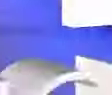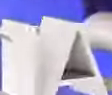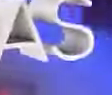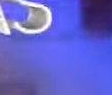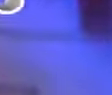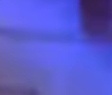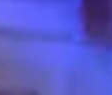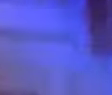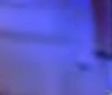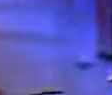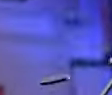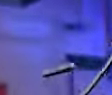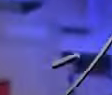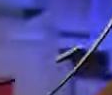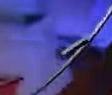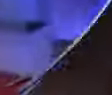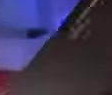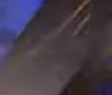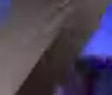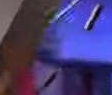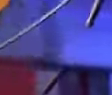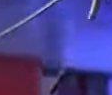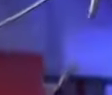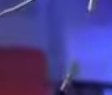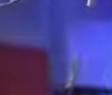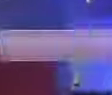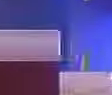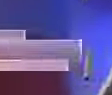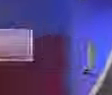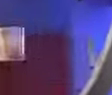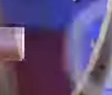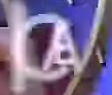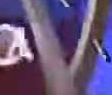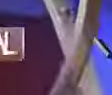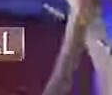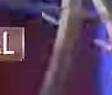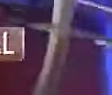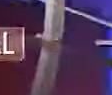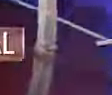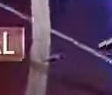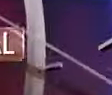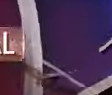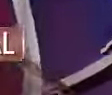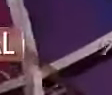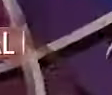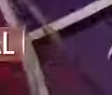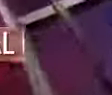Televisión Legislativa Presentó TVL Noticias Dominical